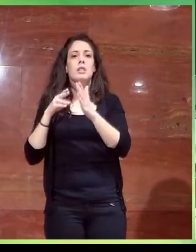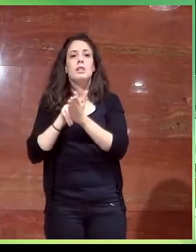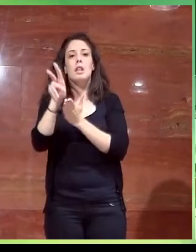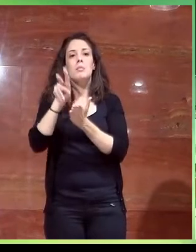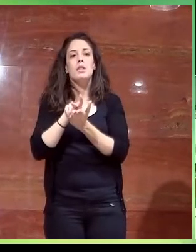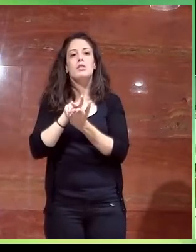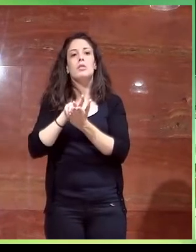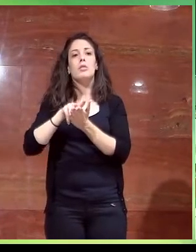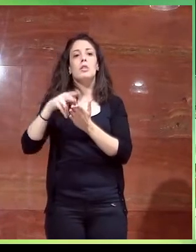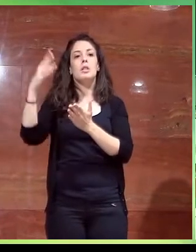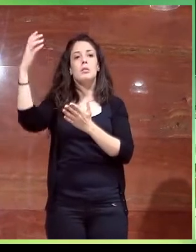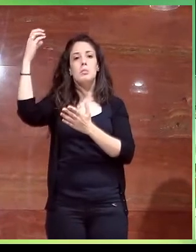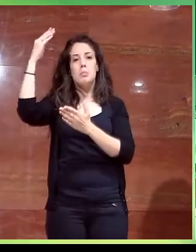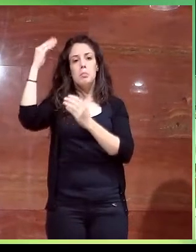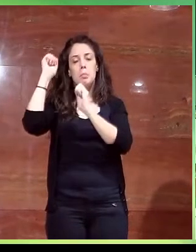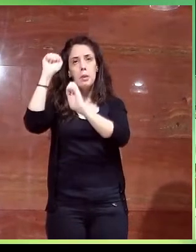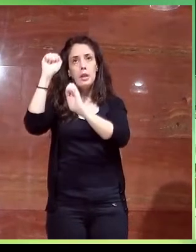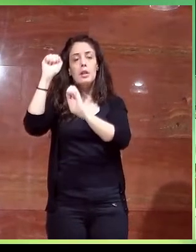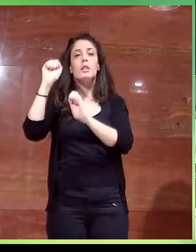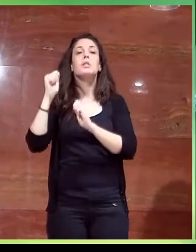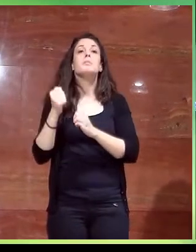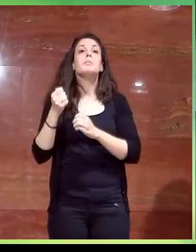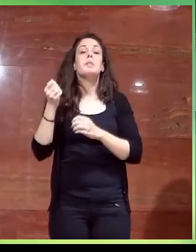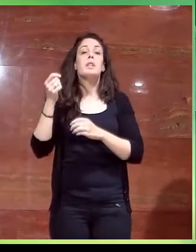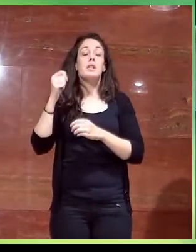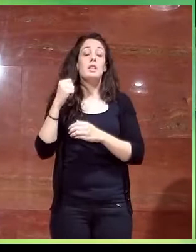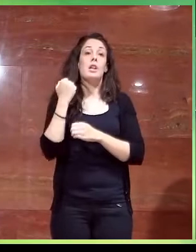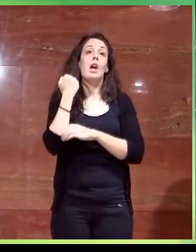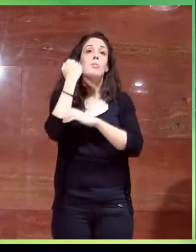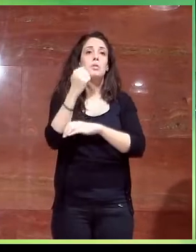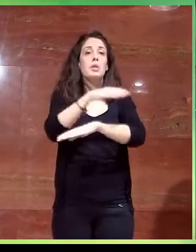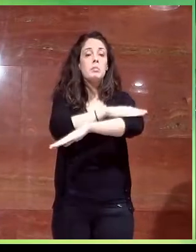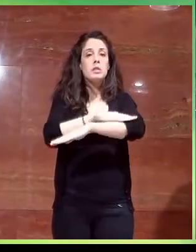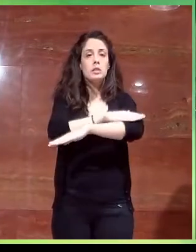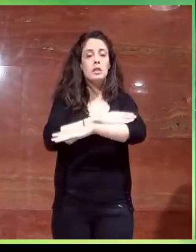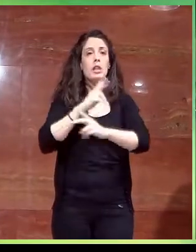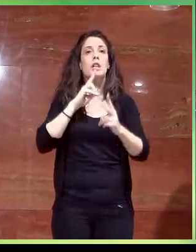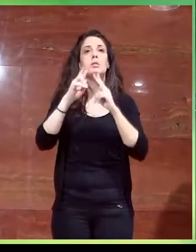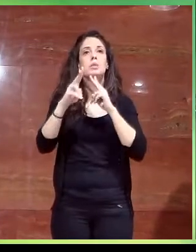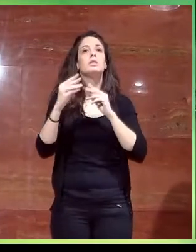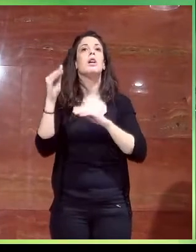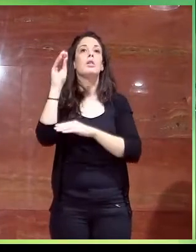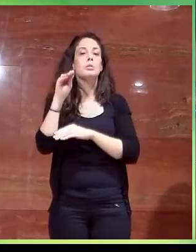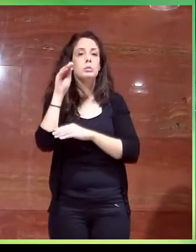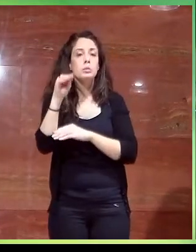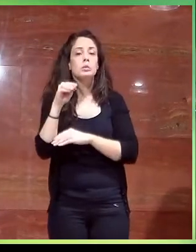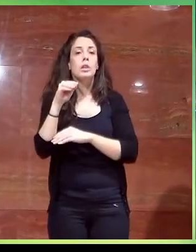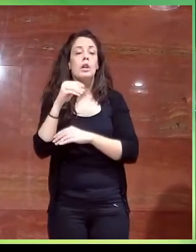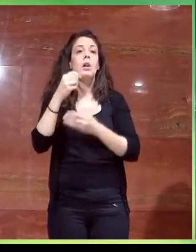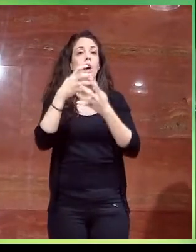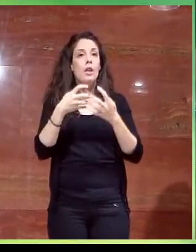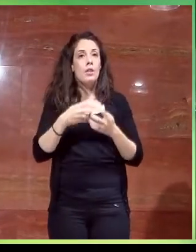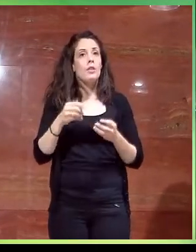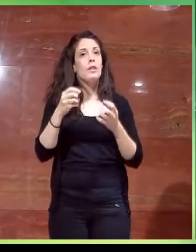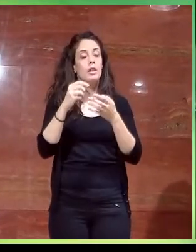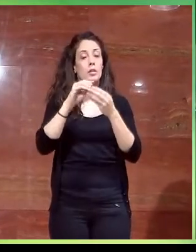parte también del equipo técnico, son el equipo técnico de apoyo al Ministerio en relación con la respuesta, las consultas, a la elaboración permanente de comentarios